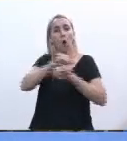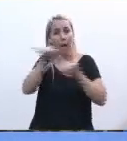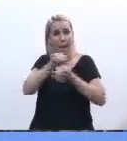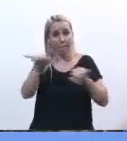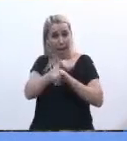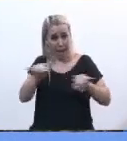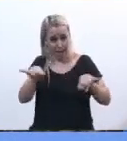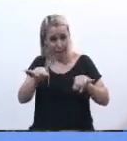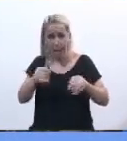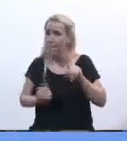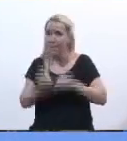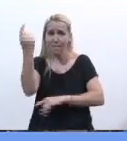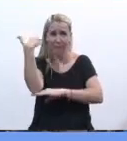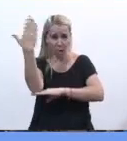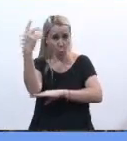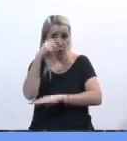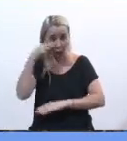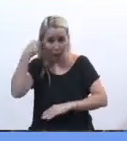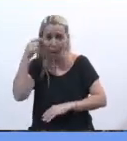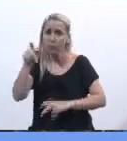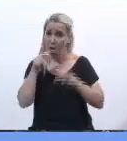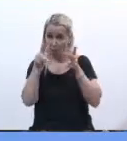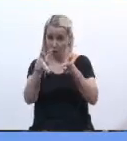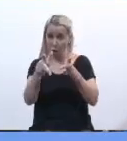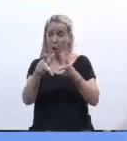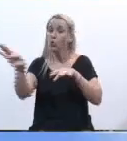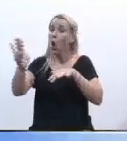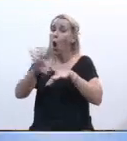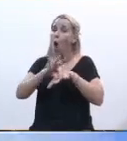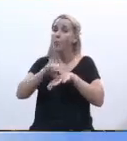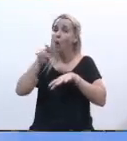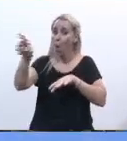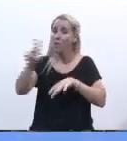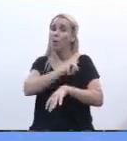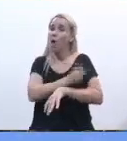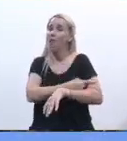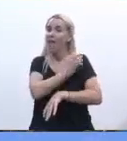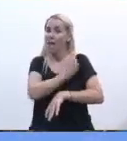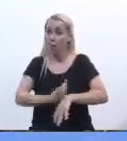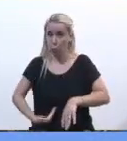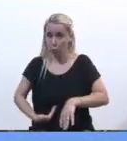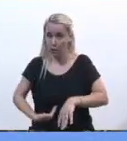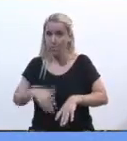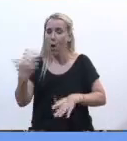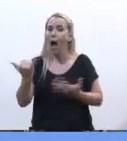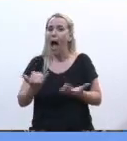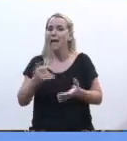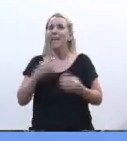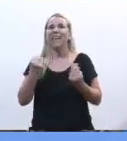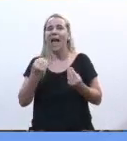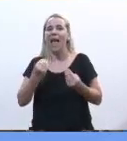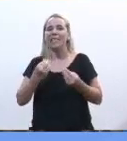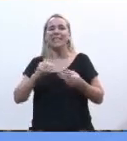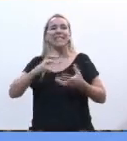hizo en el primer discurso, pero bueno, es un compromiso del titular del Ejecutivo, que tiene una cabal comprensión de un sistema